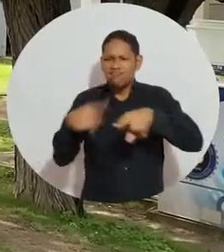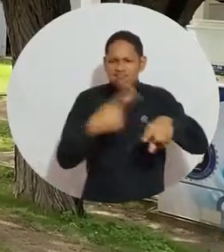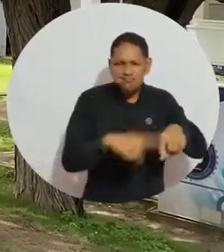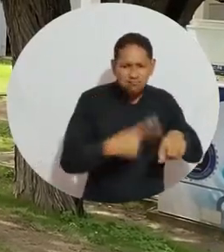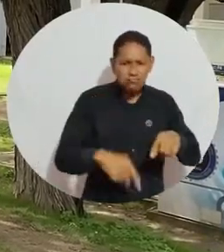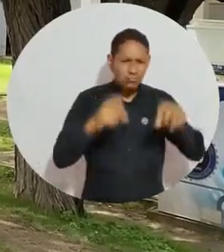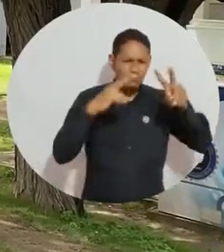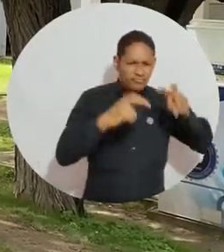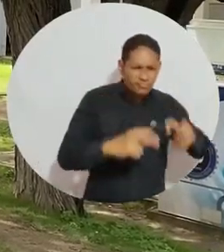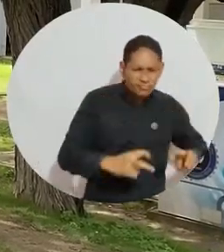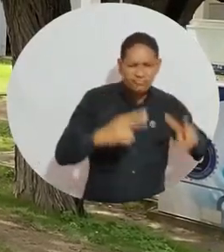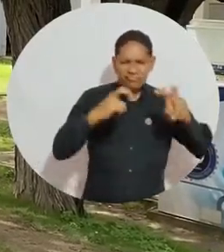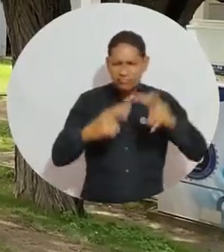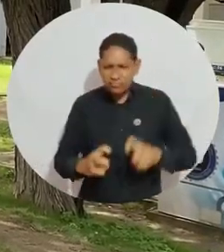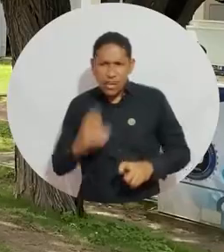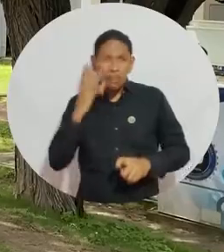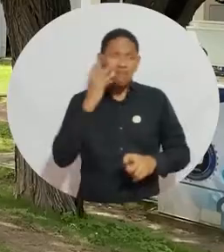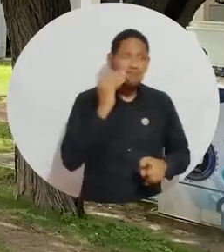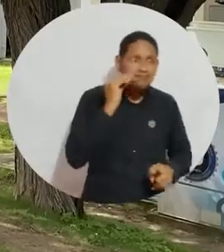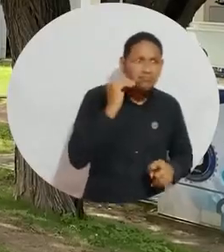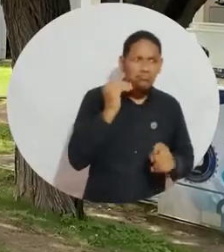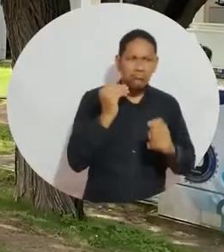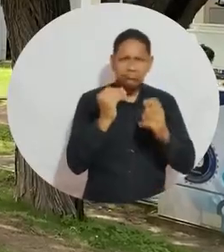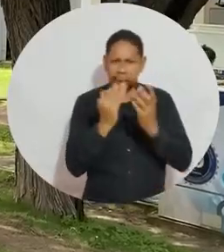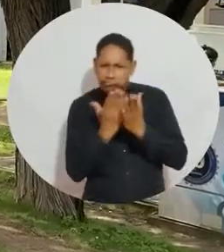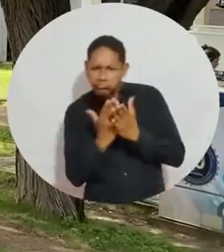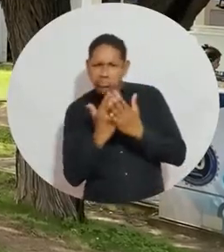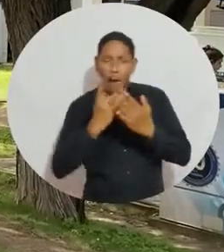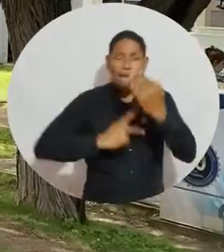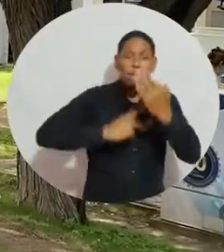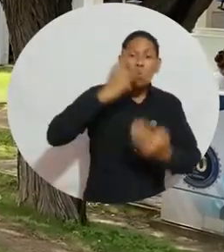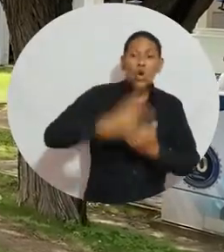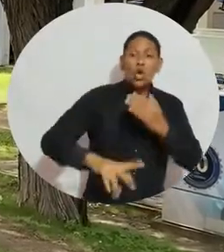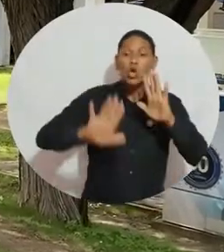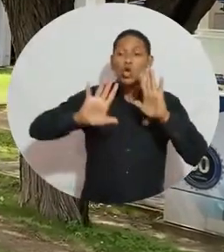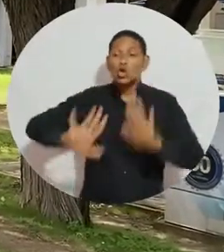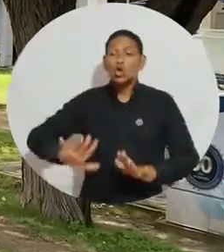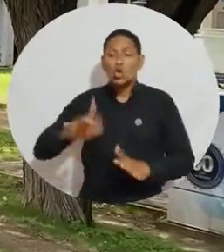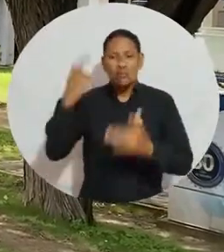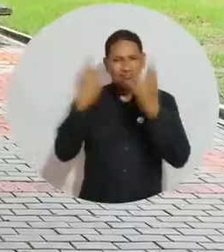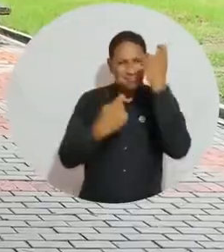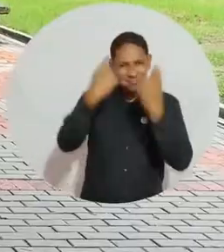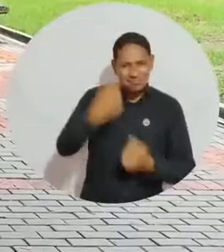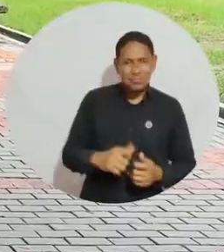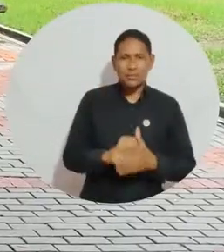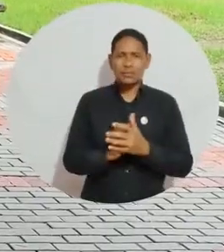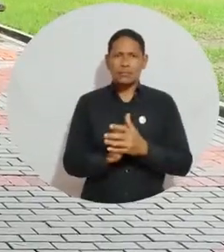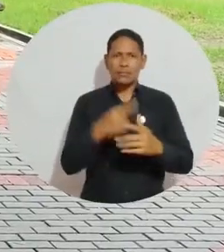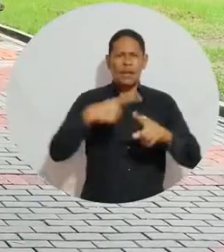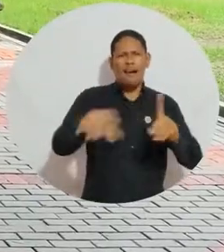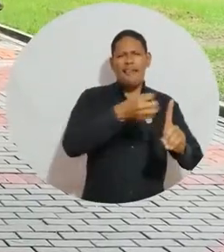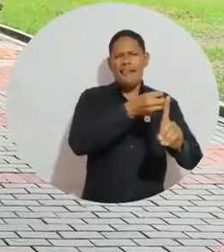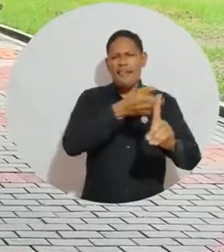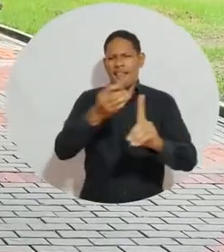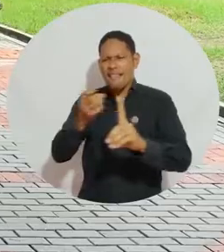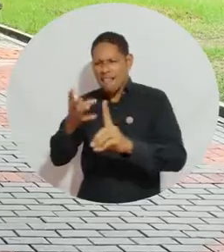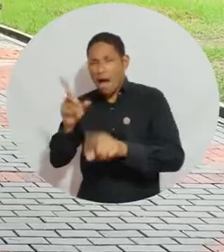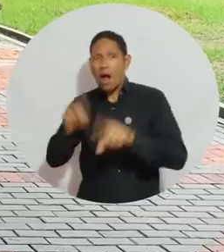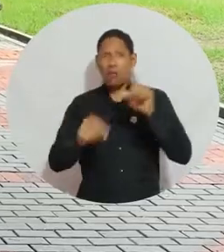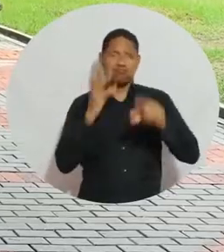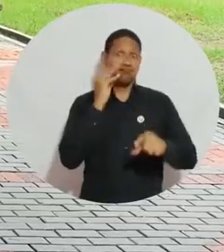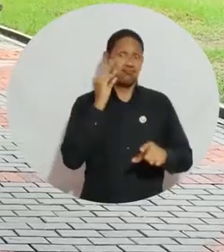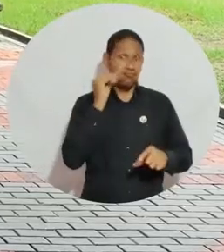de experiencias de investigación, estudios y proyectos relacionados con el ámbito económico. Con conferencias y expertos